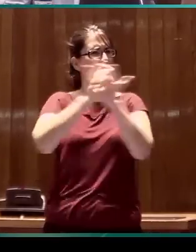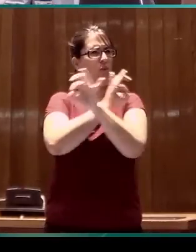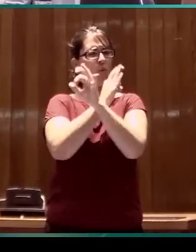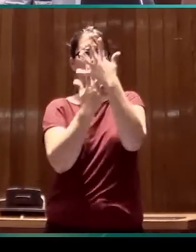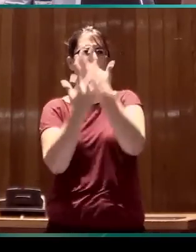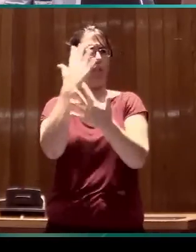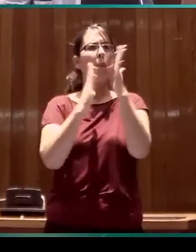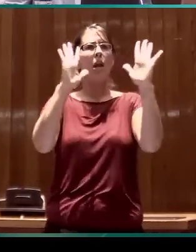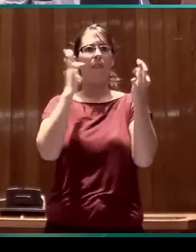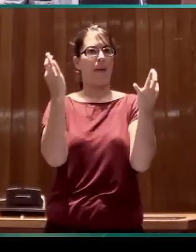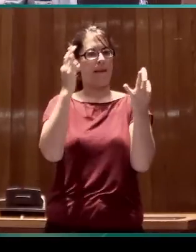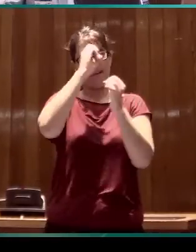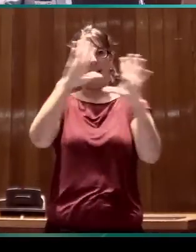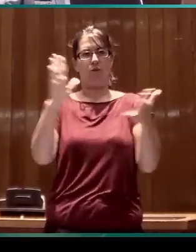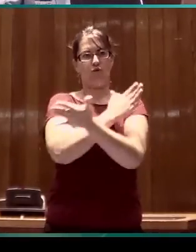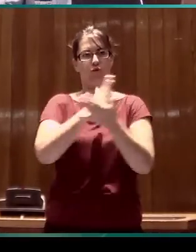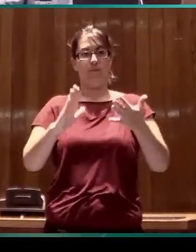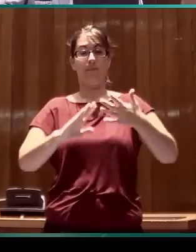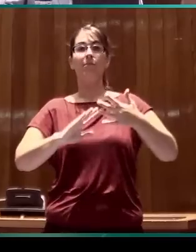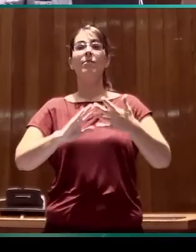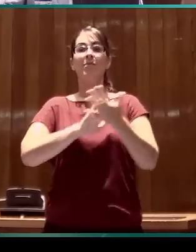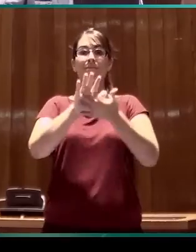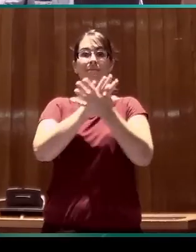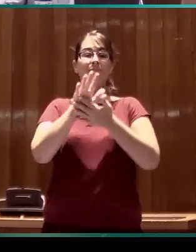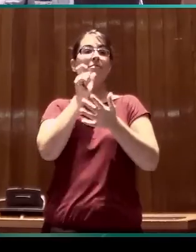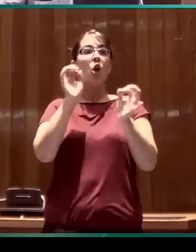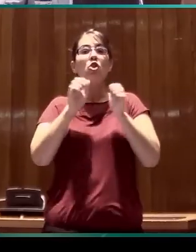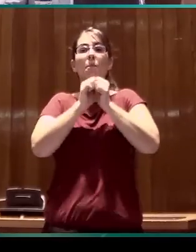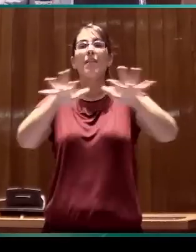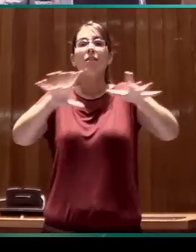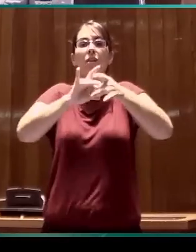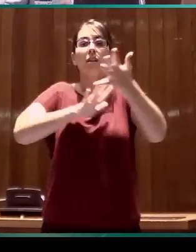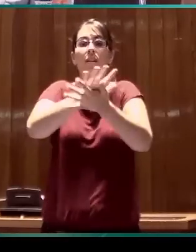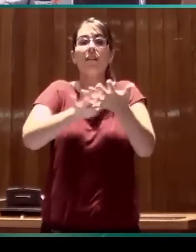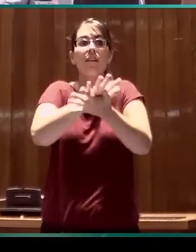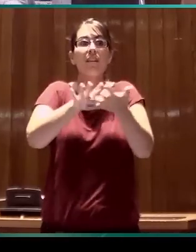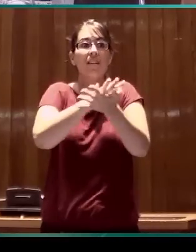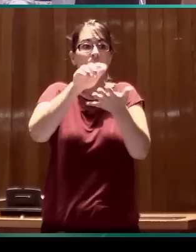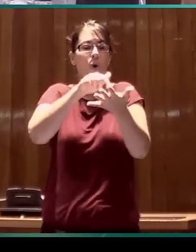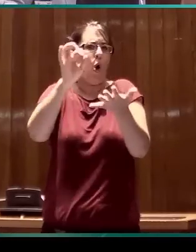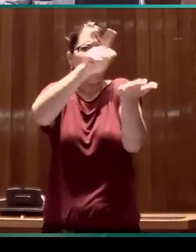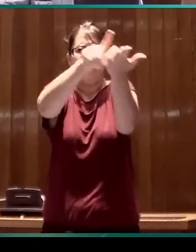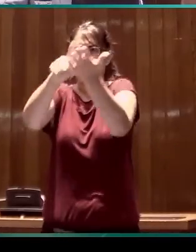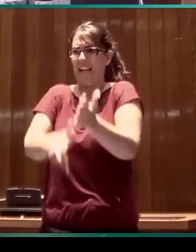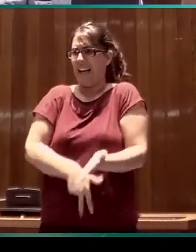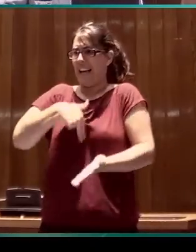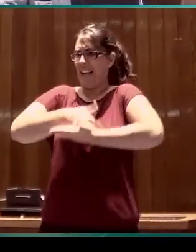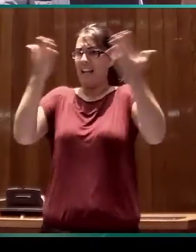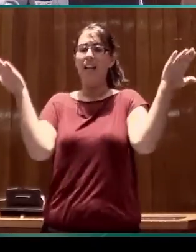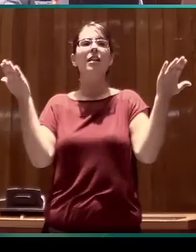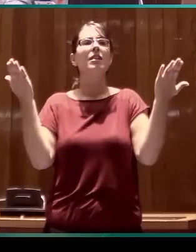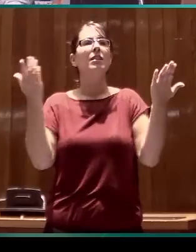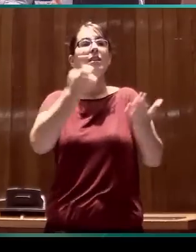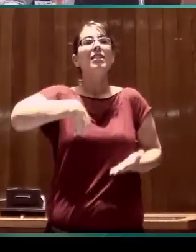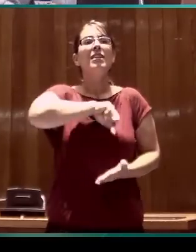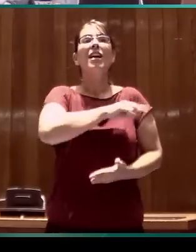distinguir. En primer lugar, cuando hablamos de normalización de lenguas de signos o de normalización de lenguas puramente, lo que